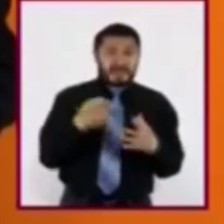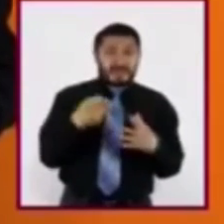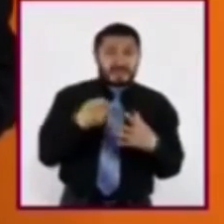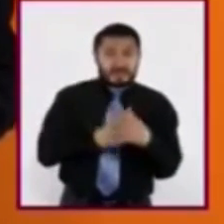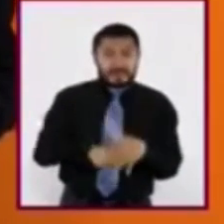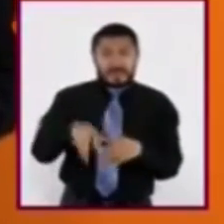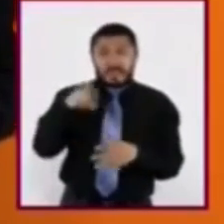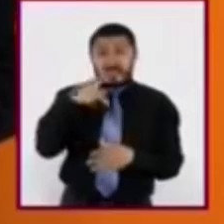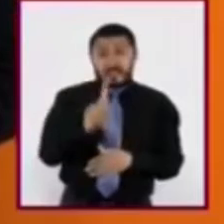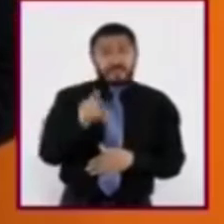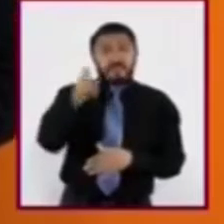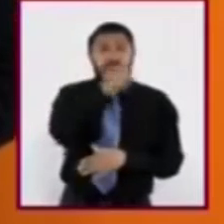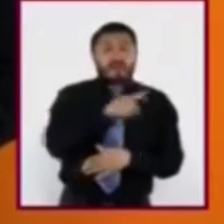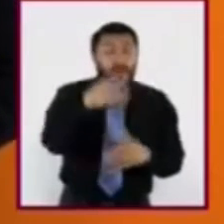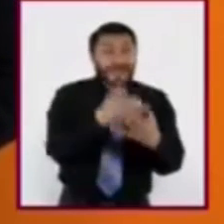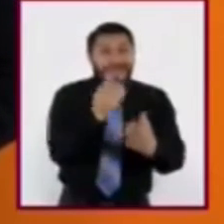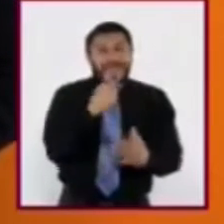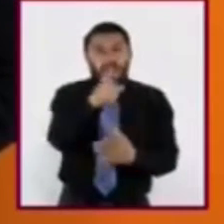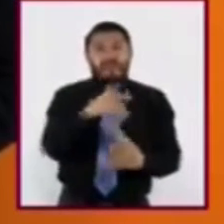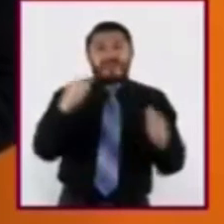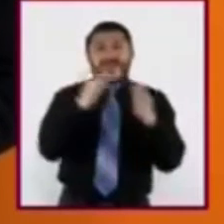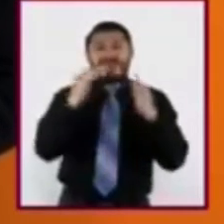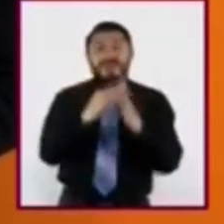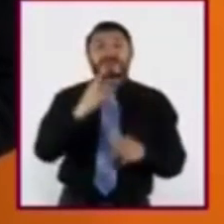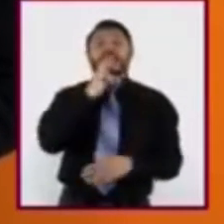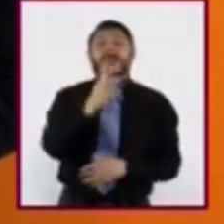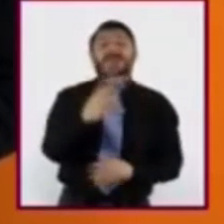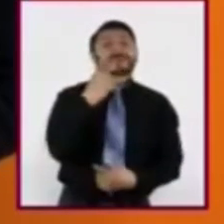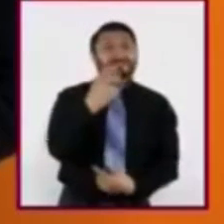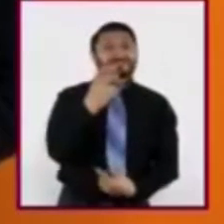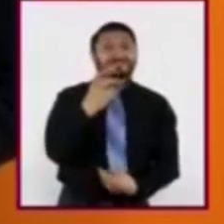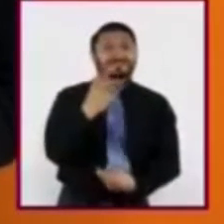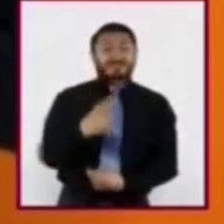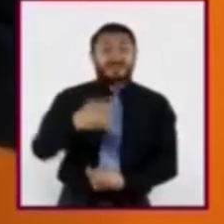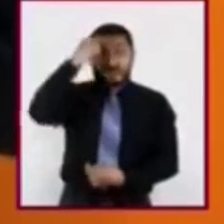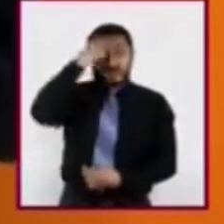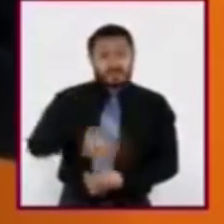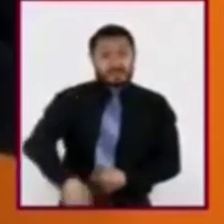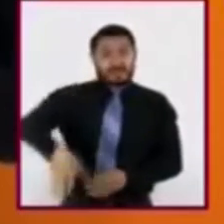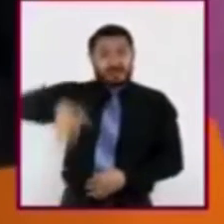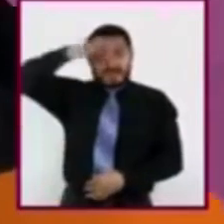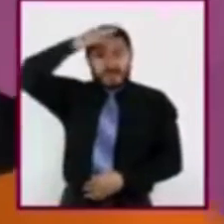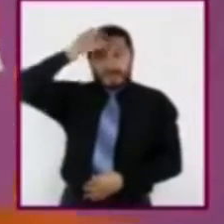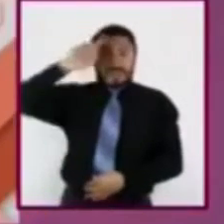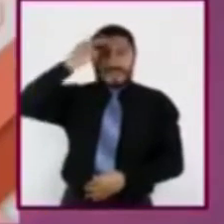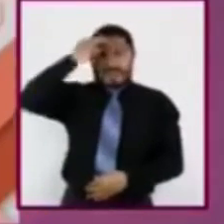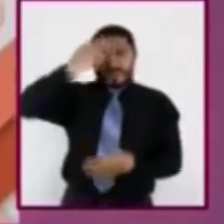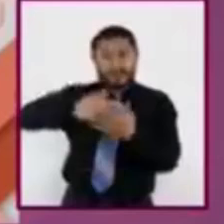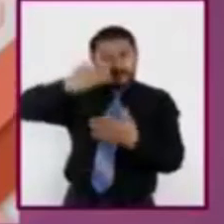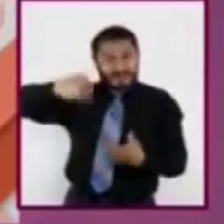ayuden desde casa a contestar el siguiente esquema para recuperar nuestros aprendizajes previos.